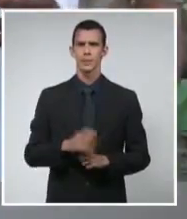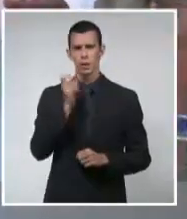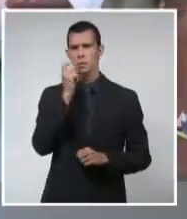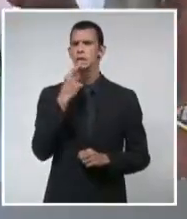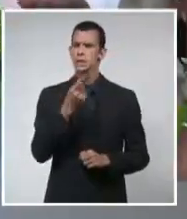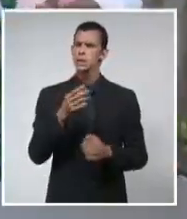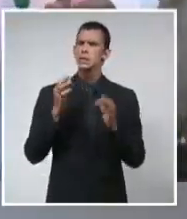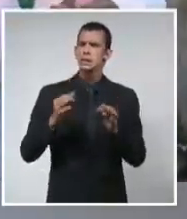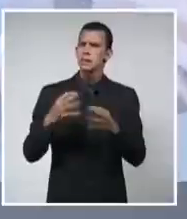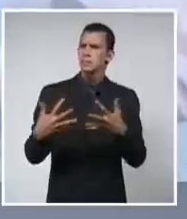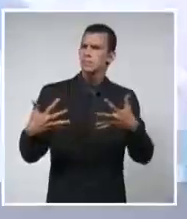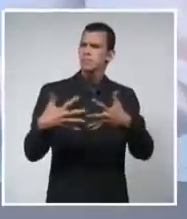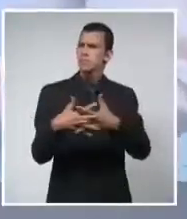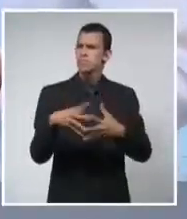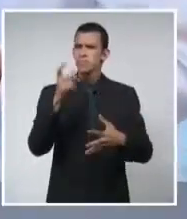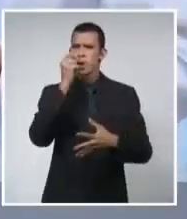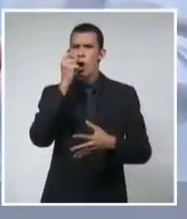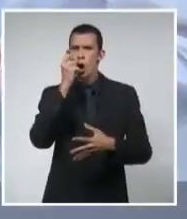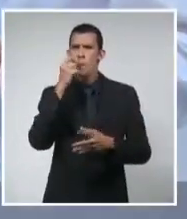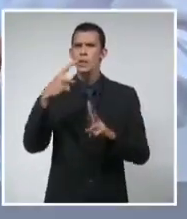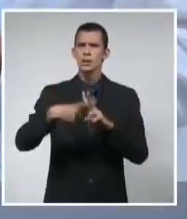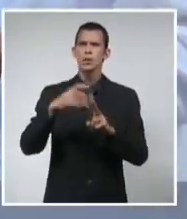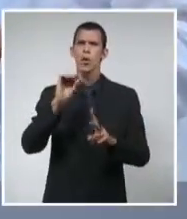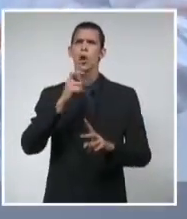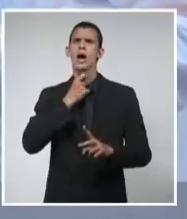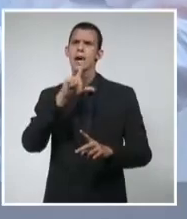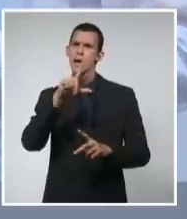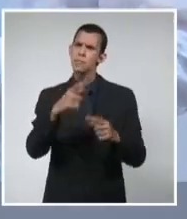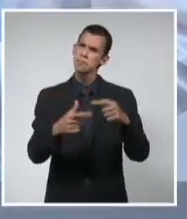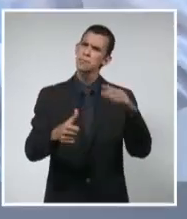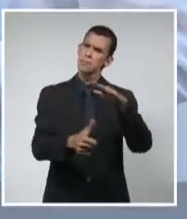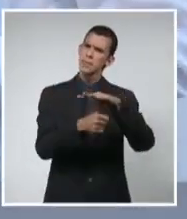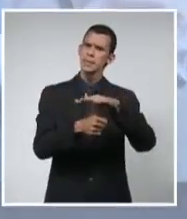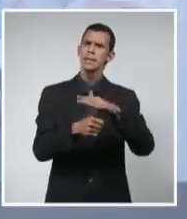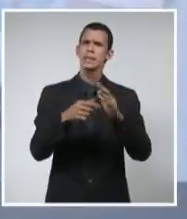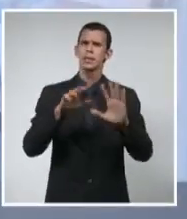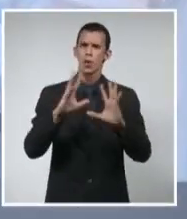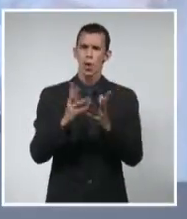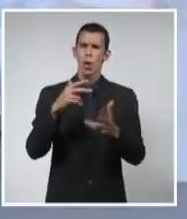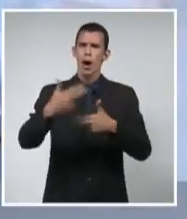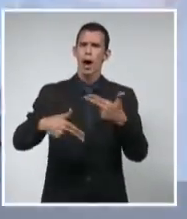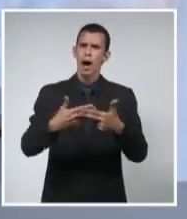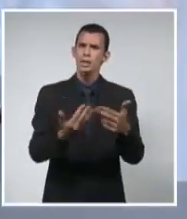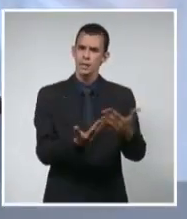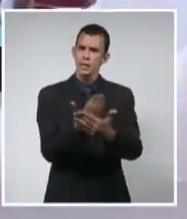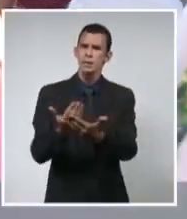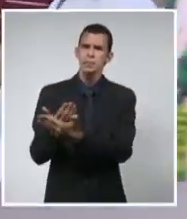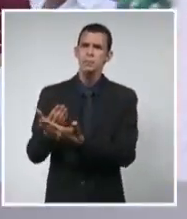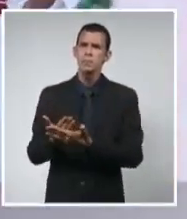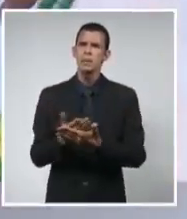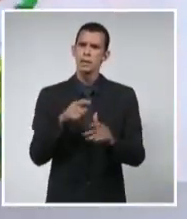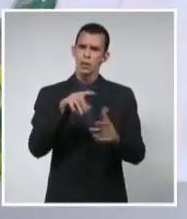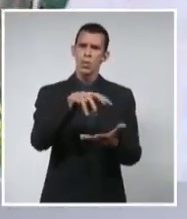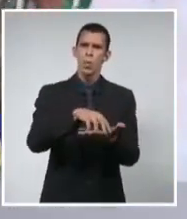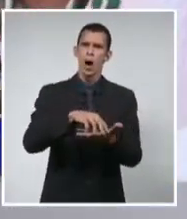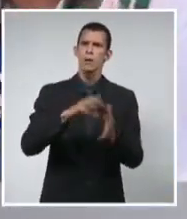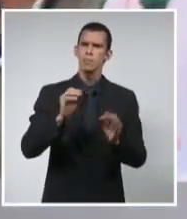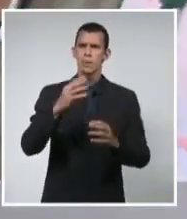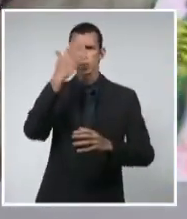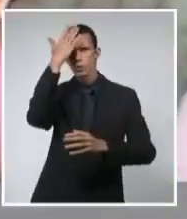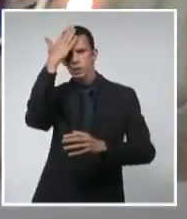y contribuyó mucho con las publicaciones de la institución y de manera muy